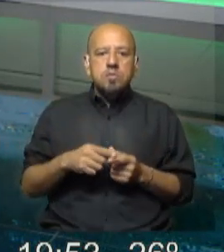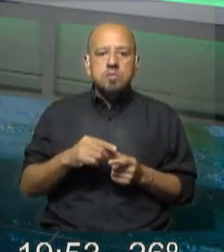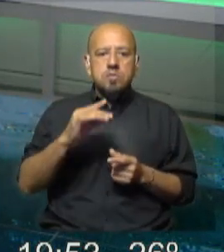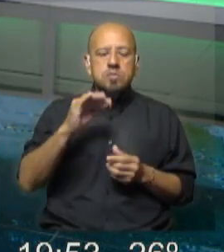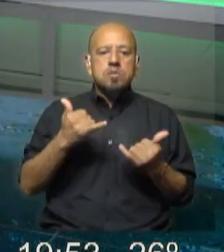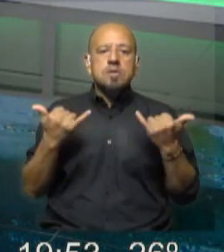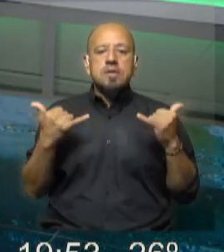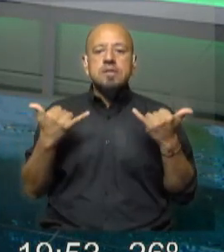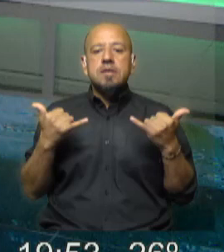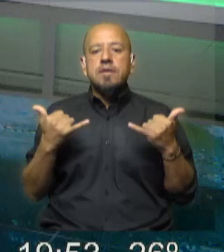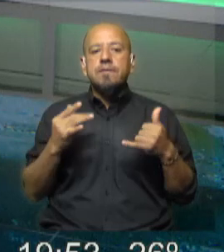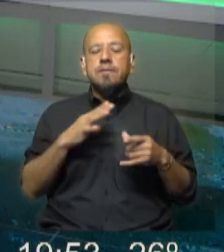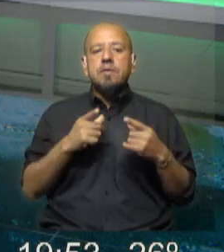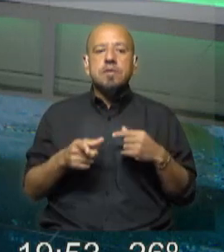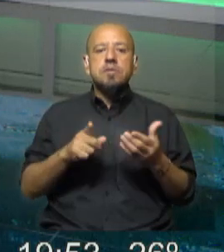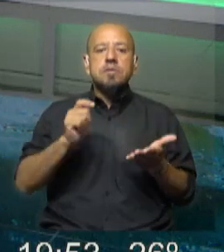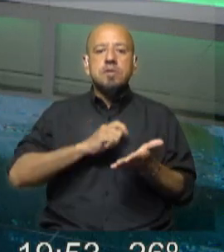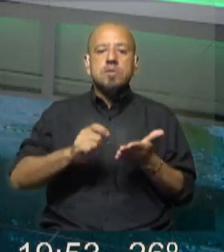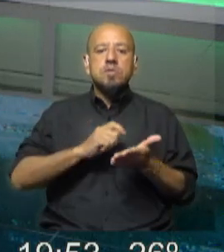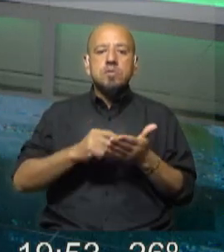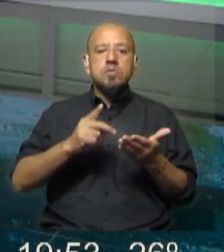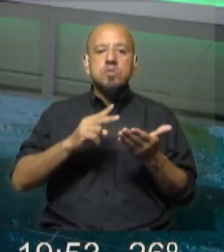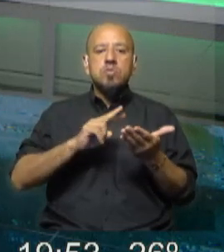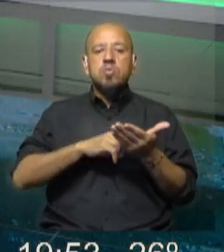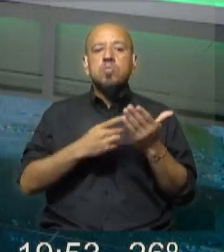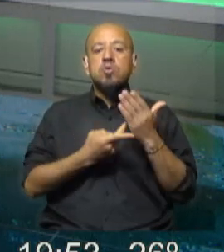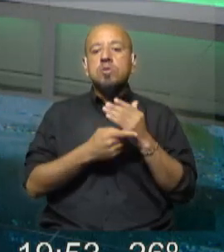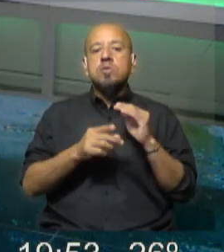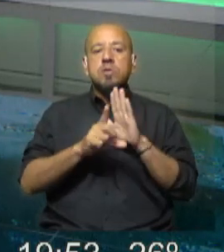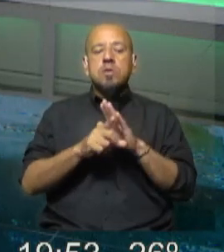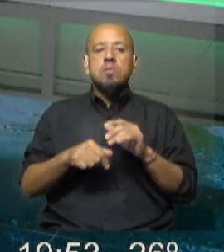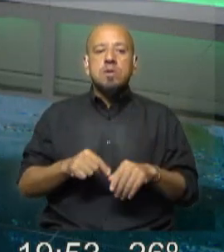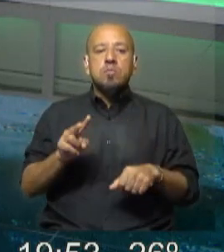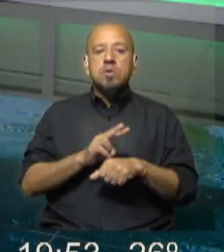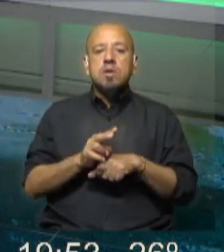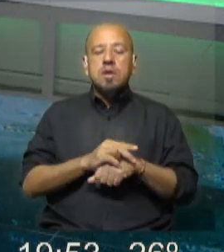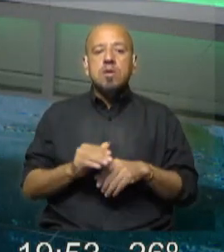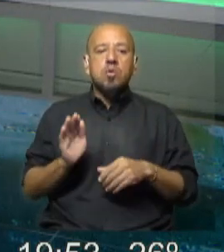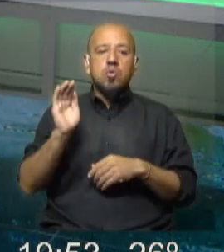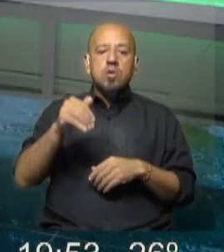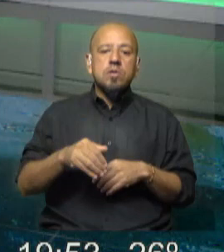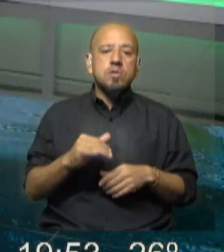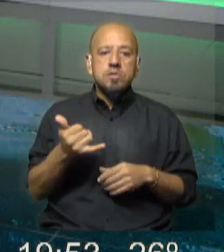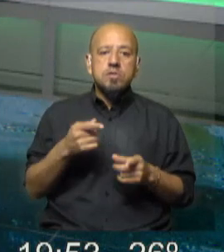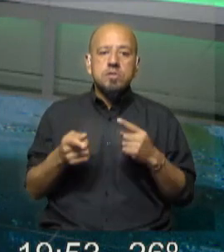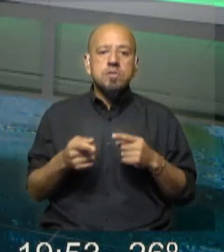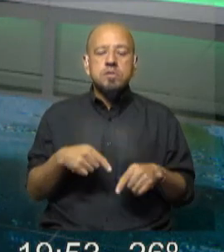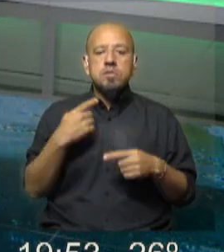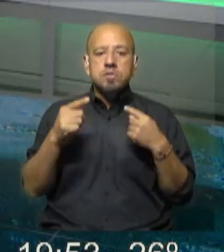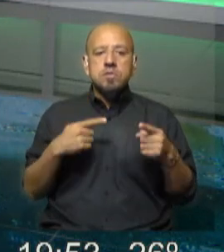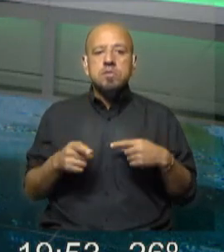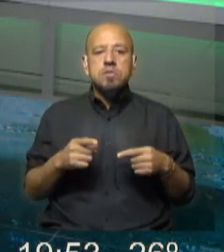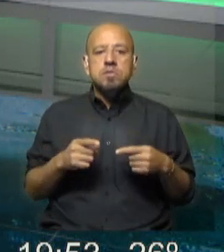que, entre otras cosas, ha redactado incluso un proyecto de ley para la protección de olas, un proyecto que ya viene sondeando con diferentes